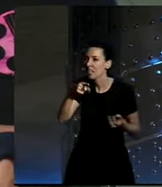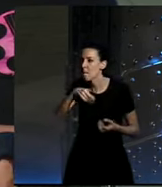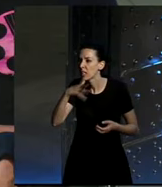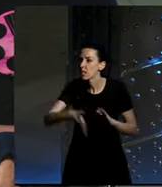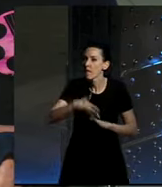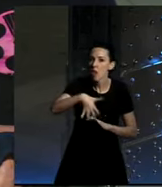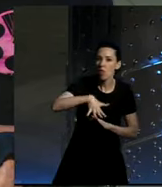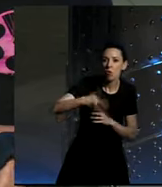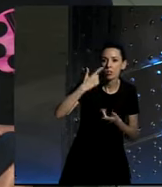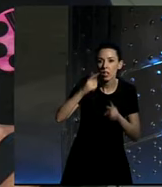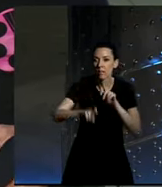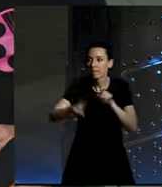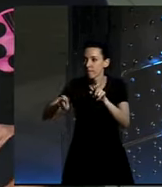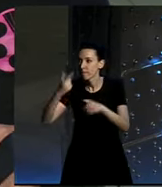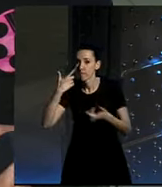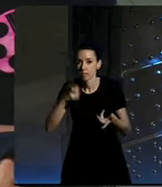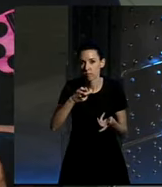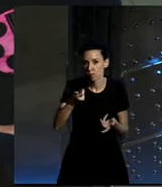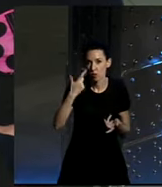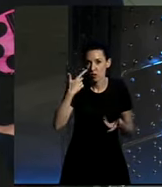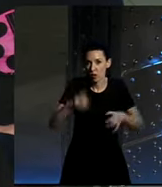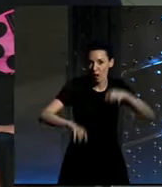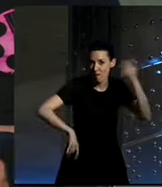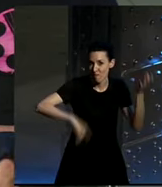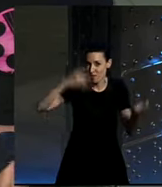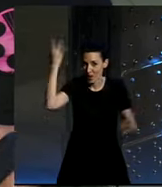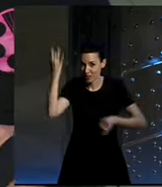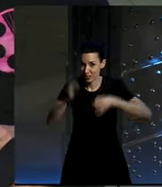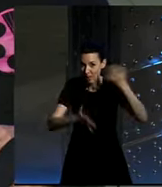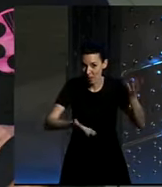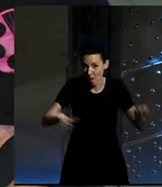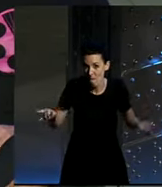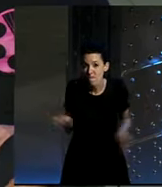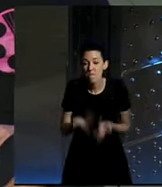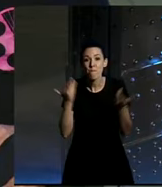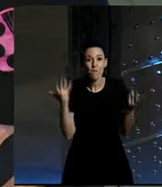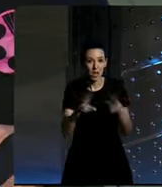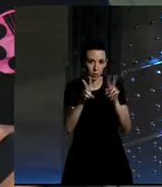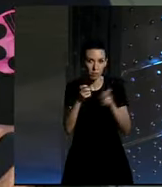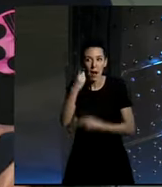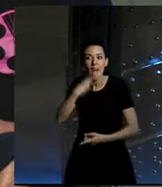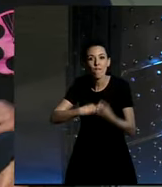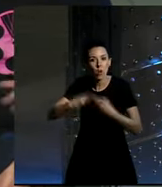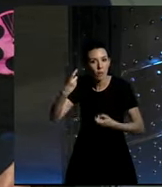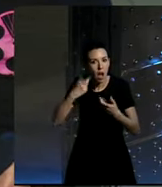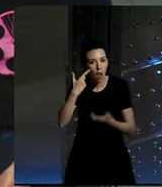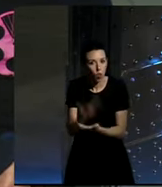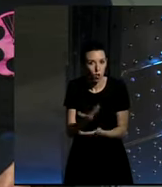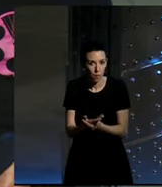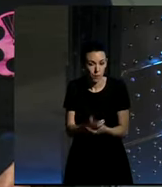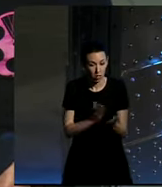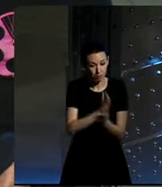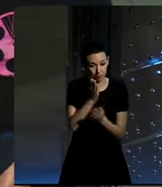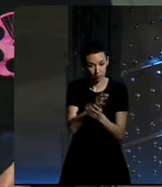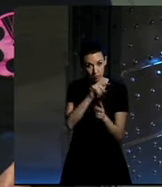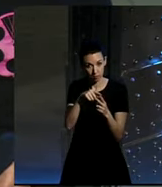dónde vamos va a ser un poco de improvisación pero sobre o sea sobre información pero básicamente las dos cosas que